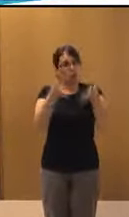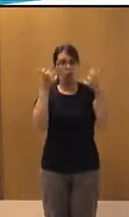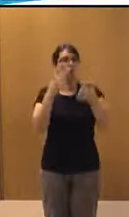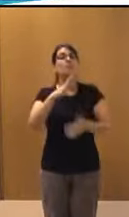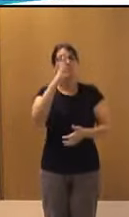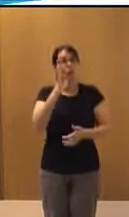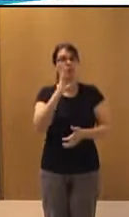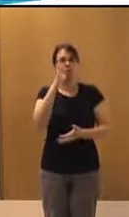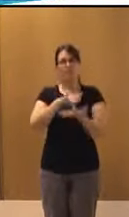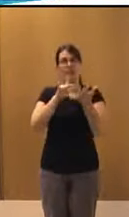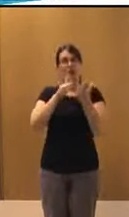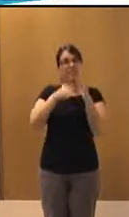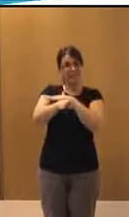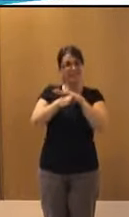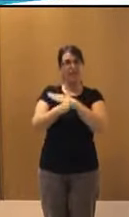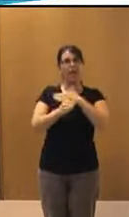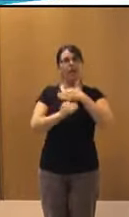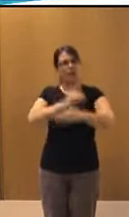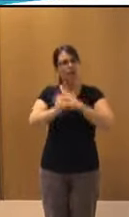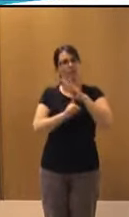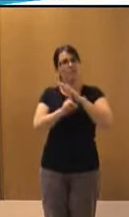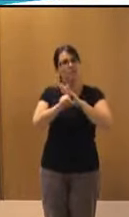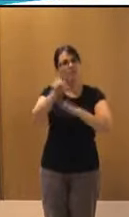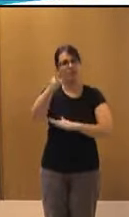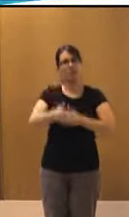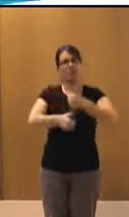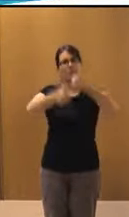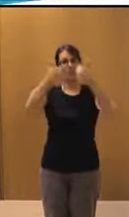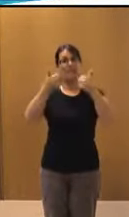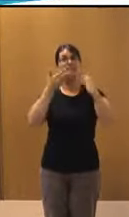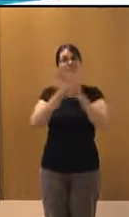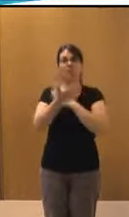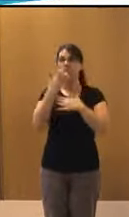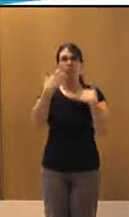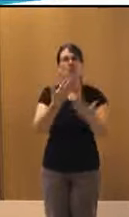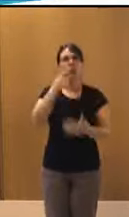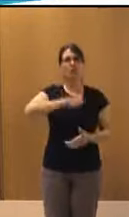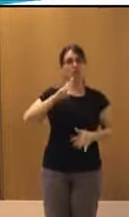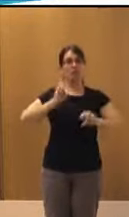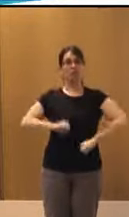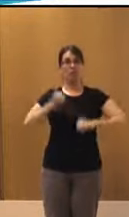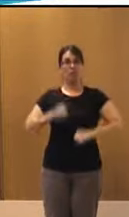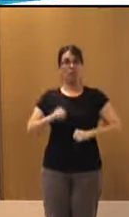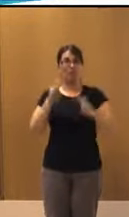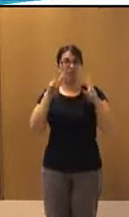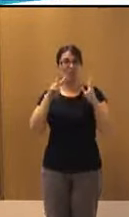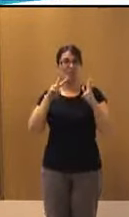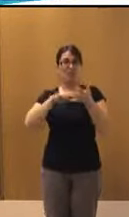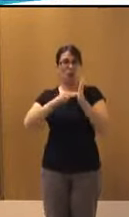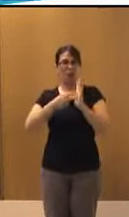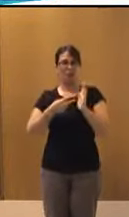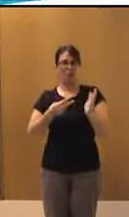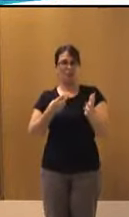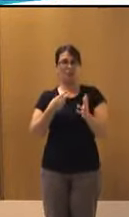avanzando en la accesibilidad, cada vez hay más personas, personas mayores que no están familiarizadas con las tecnologías